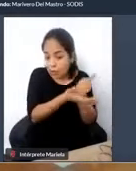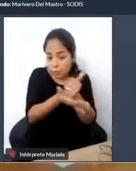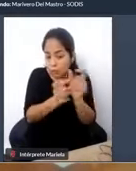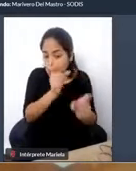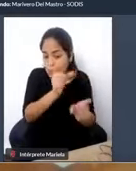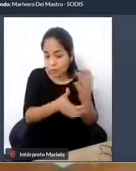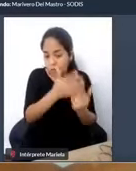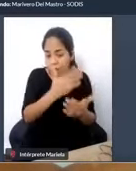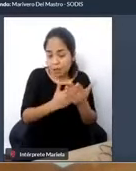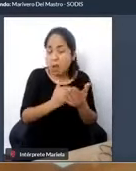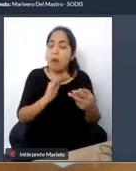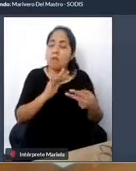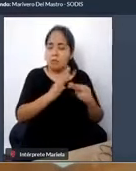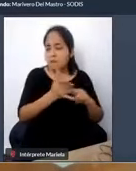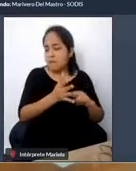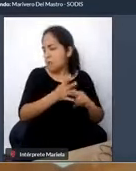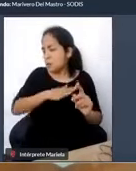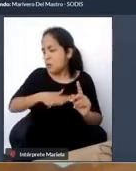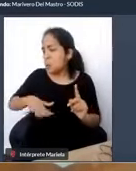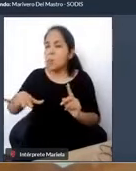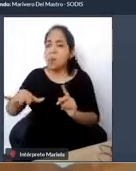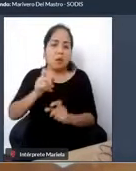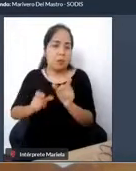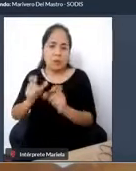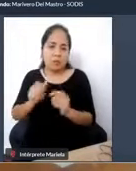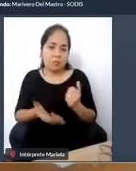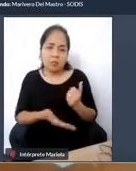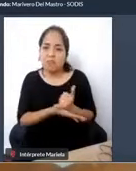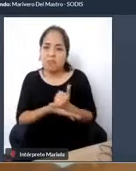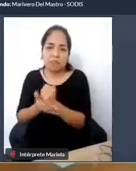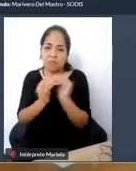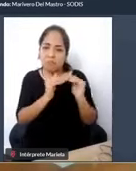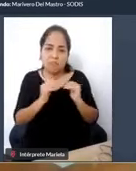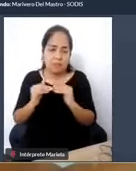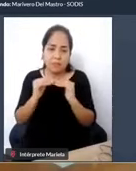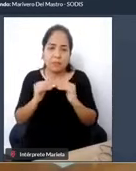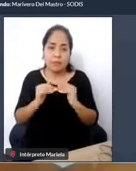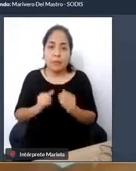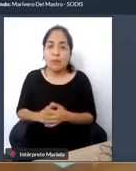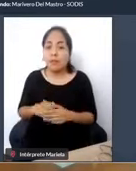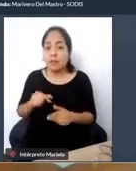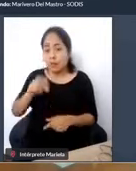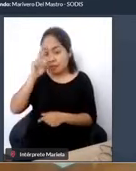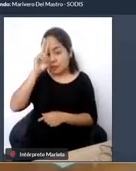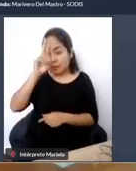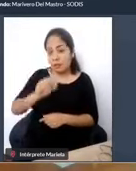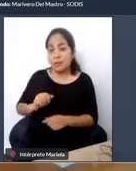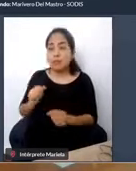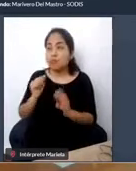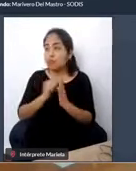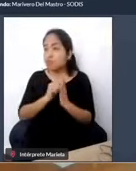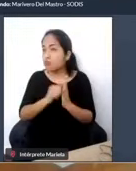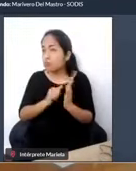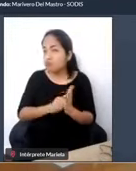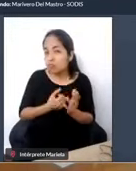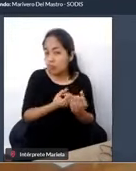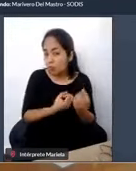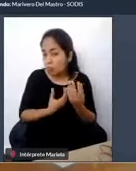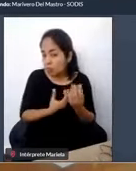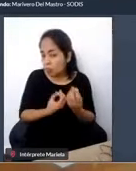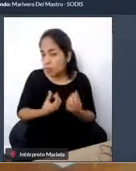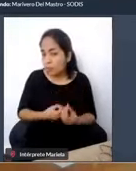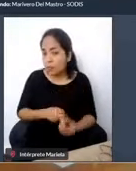En el país, en el último censo del 2017, más de, arrojó, ¿no?, que más de 3 millones de